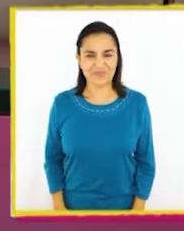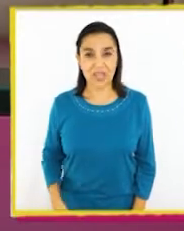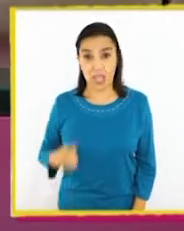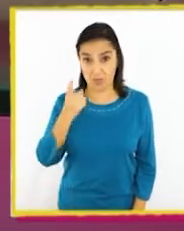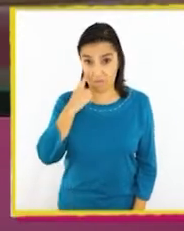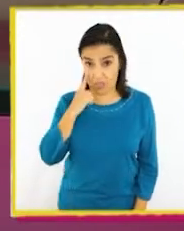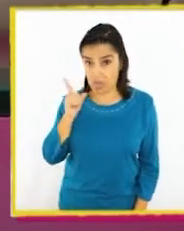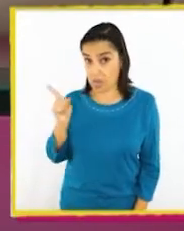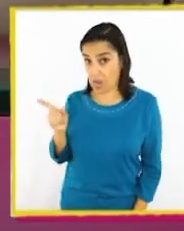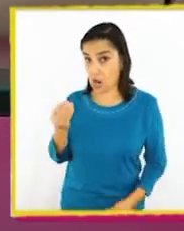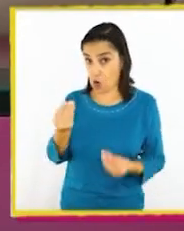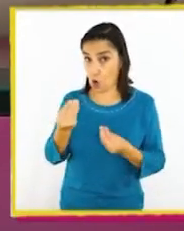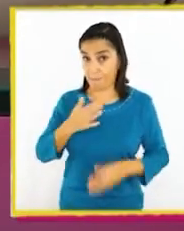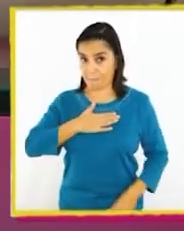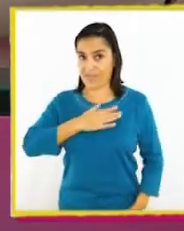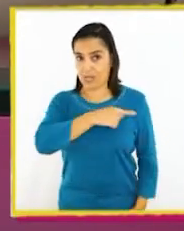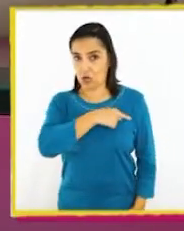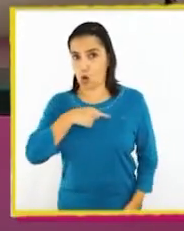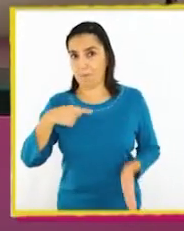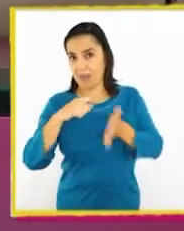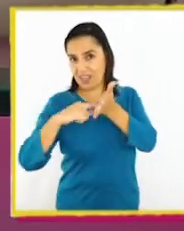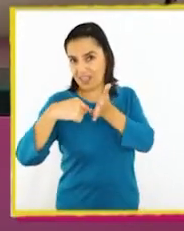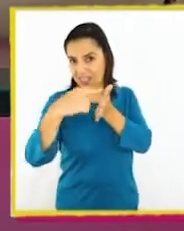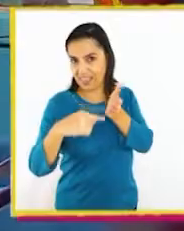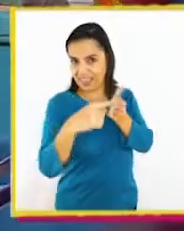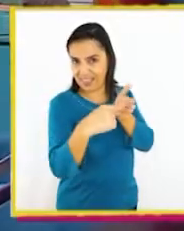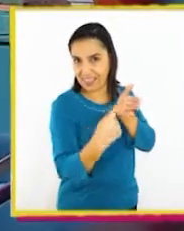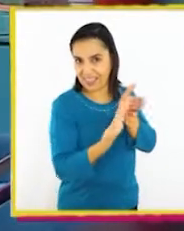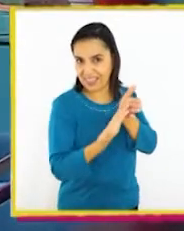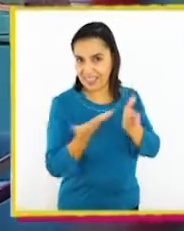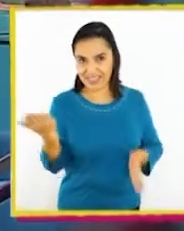¿Se fijan cómo va quedando mi nombre con la témpera?